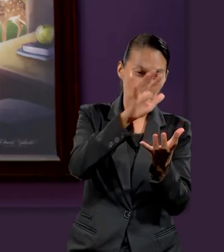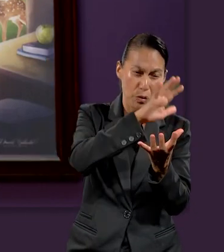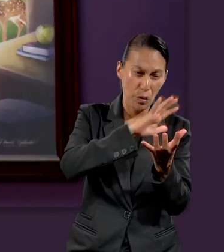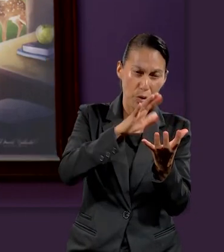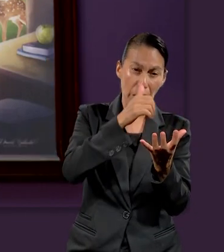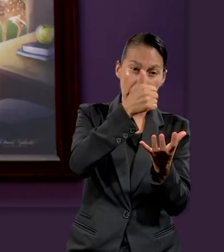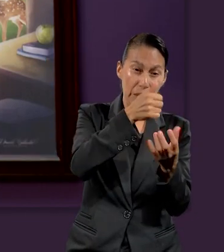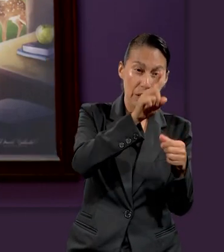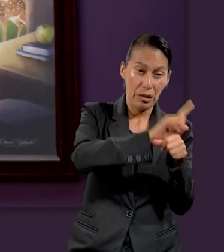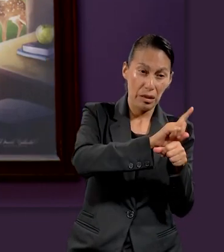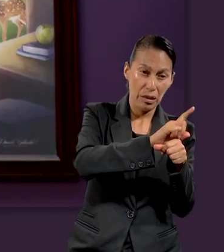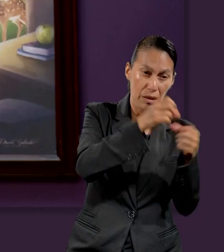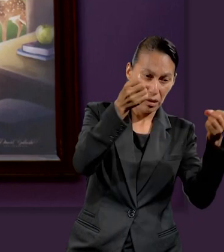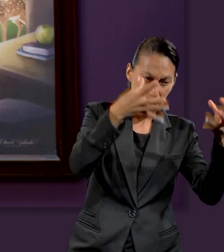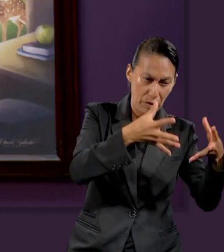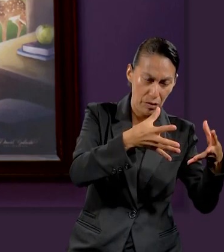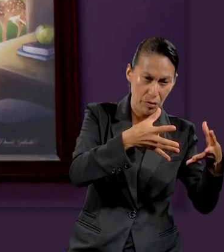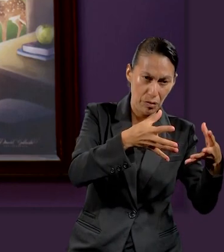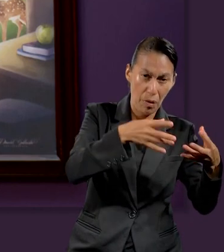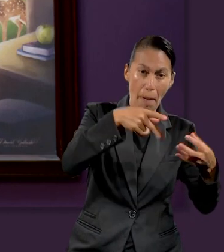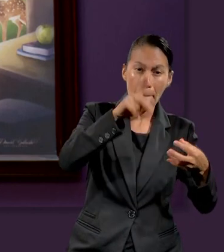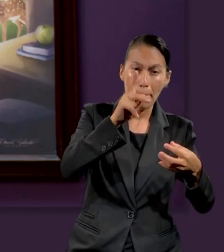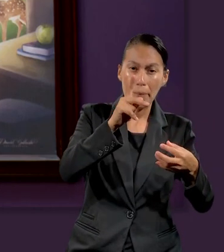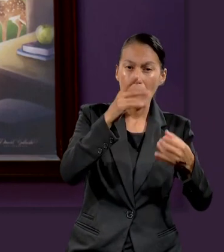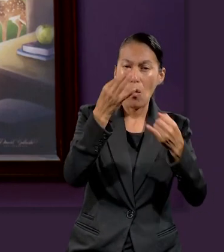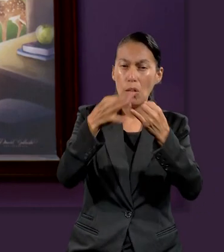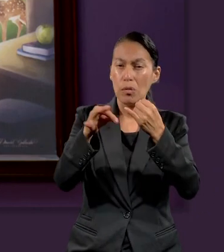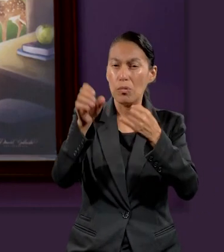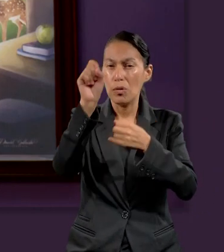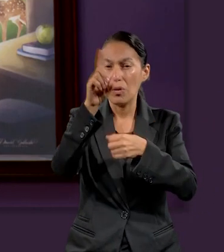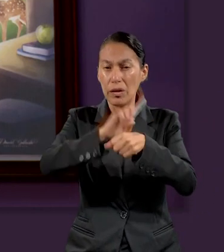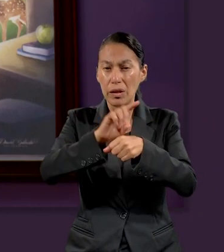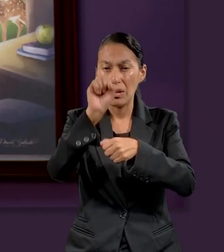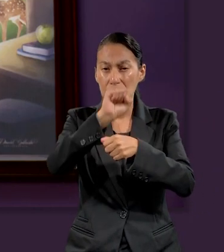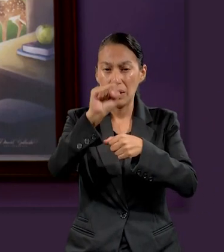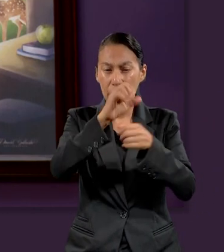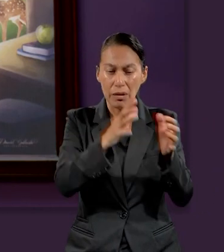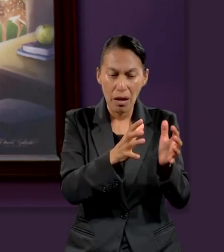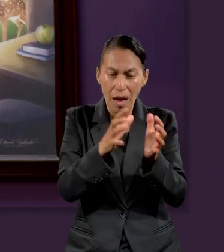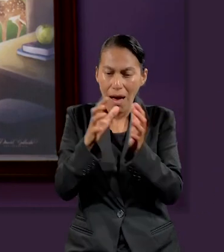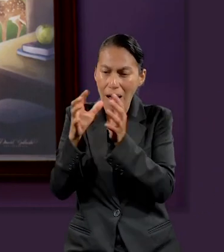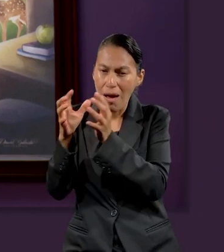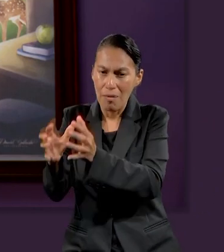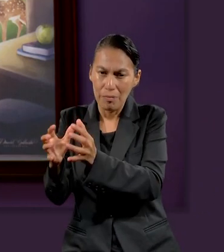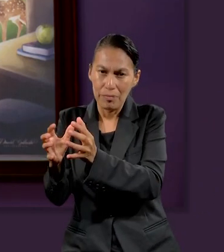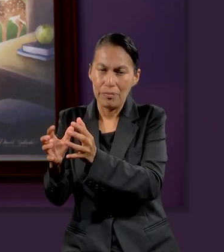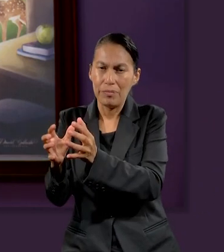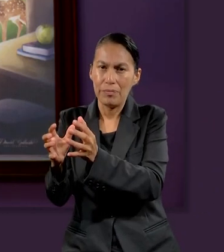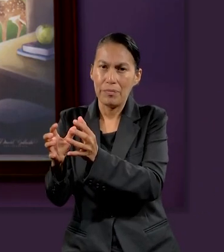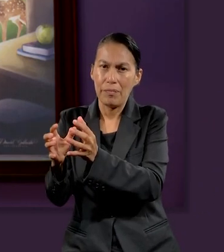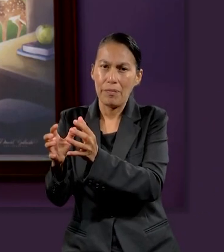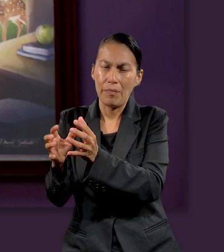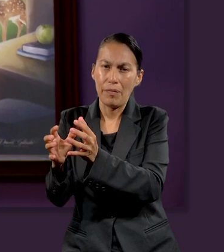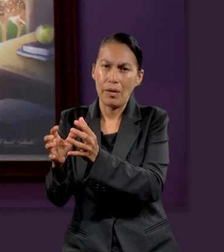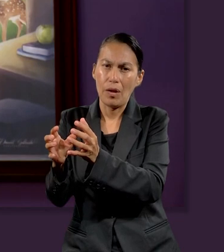los seis días y al final puse el sábado. Y eso,